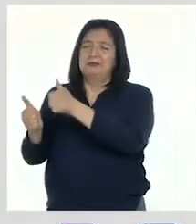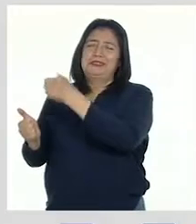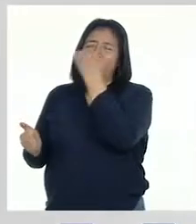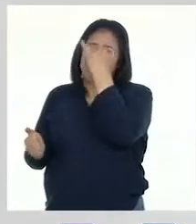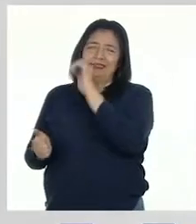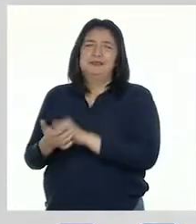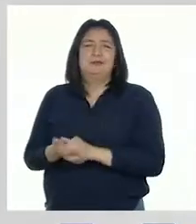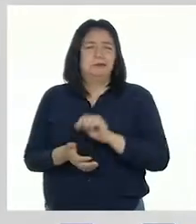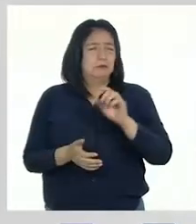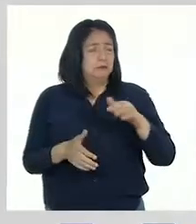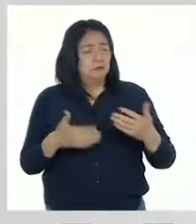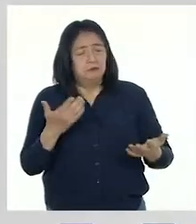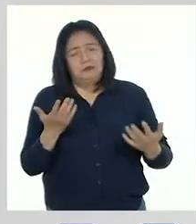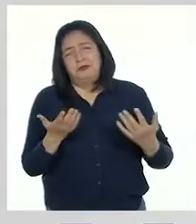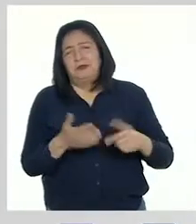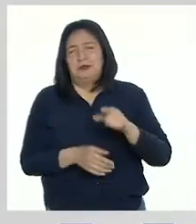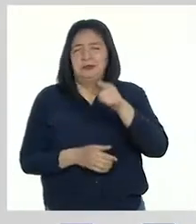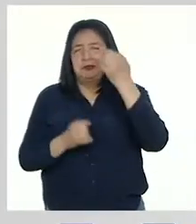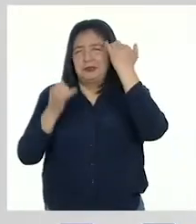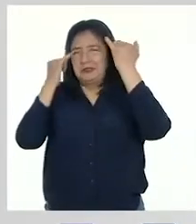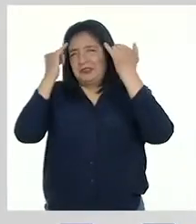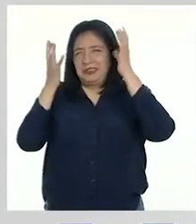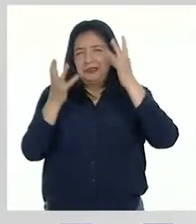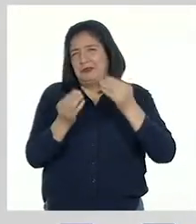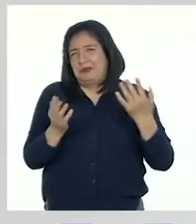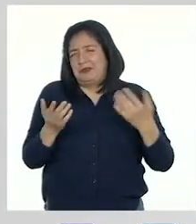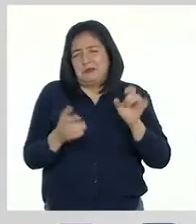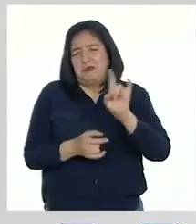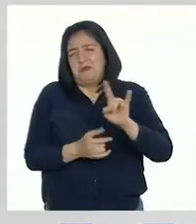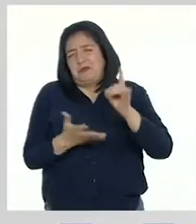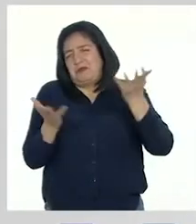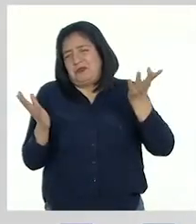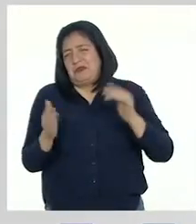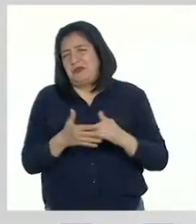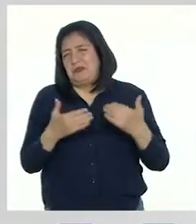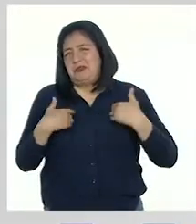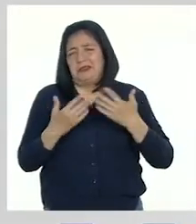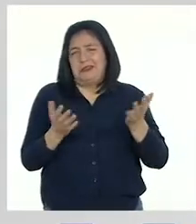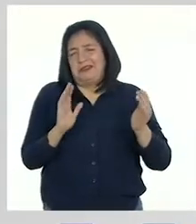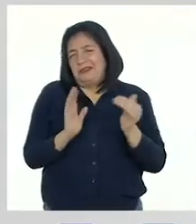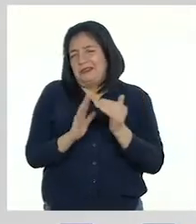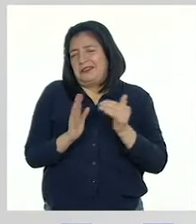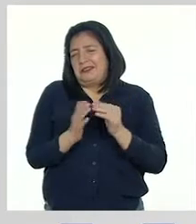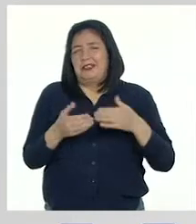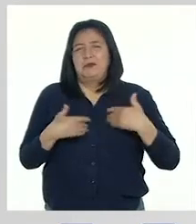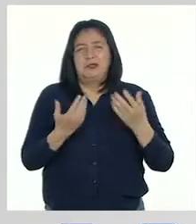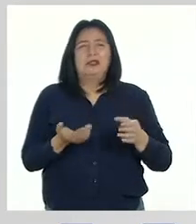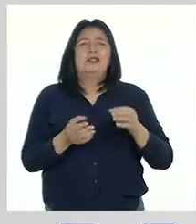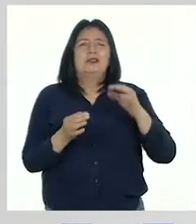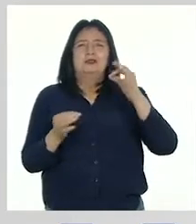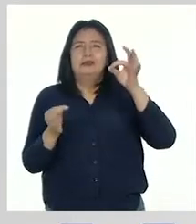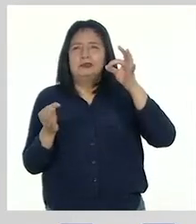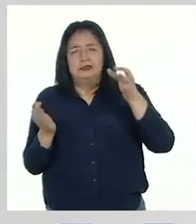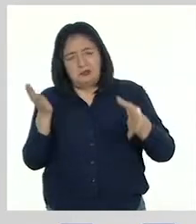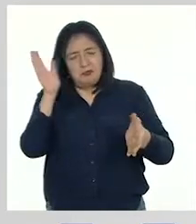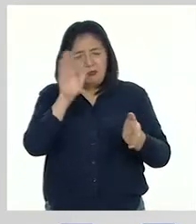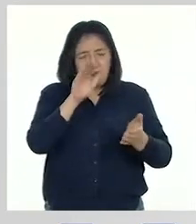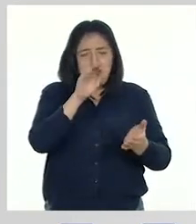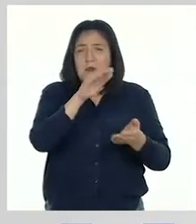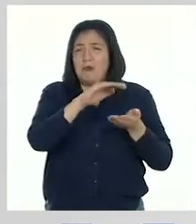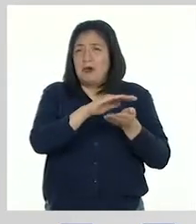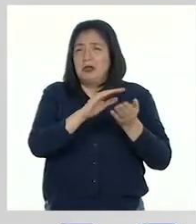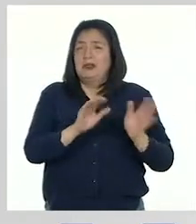idea! Pueden ser muy creativos y usar lo que tengan a la mano que les permita guardar sus trabajos. Ahora